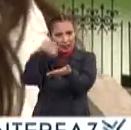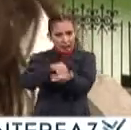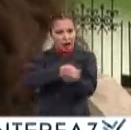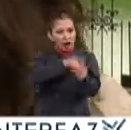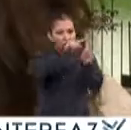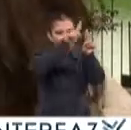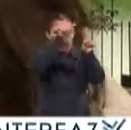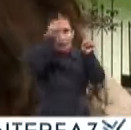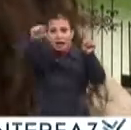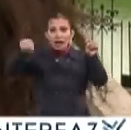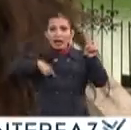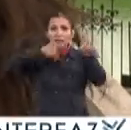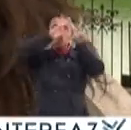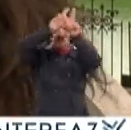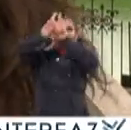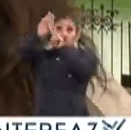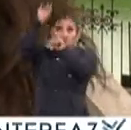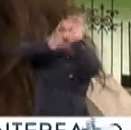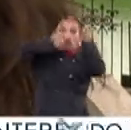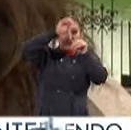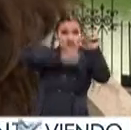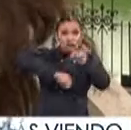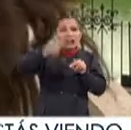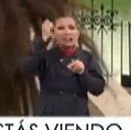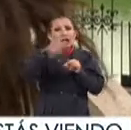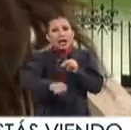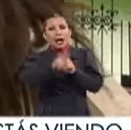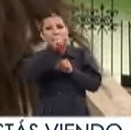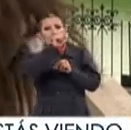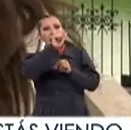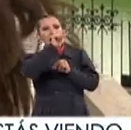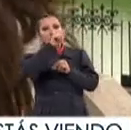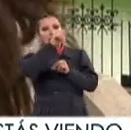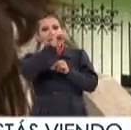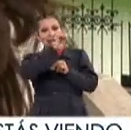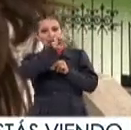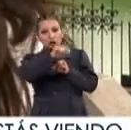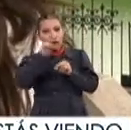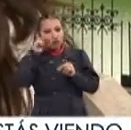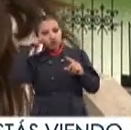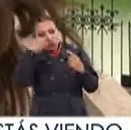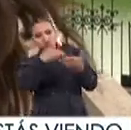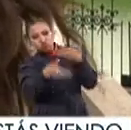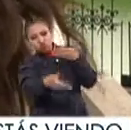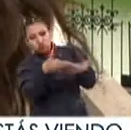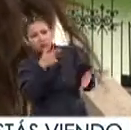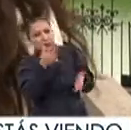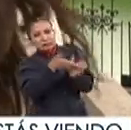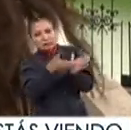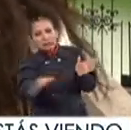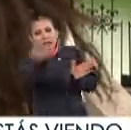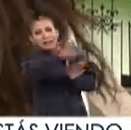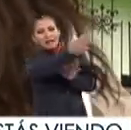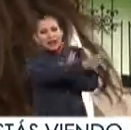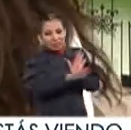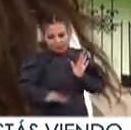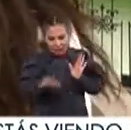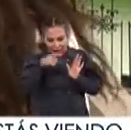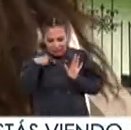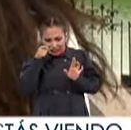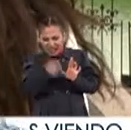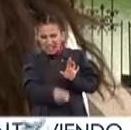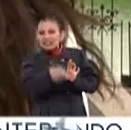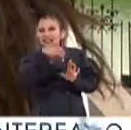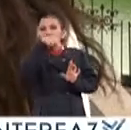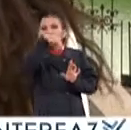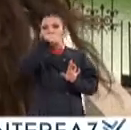las gráficas en astronomía La noción de palimpsesto En una mirada contemporánea Es decir, de muy distintas claves